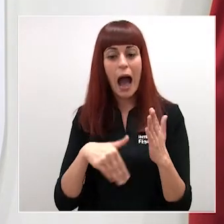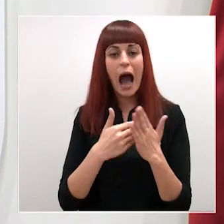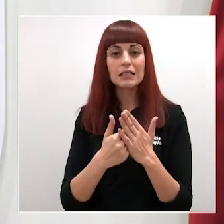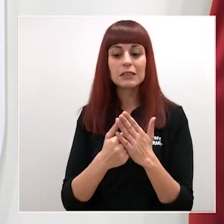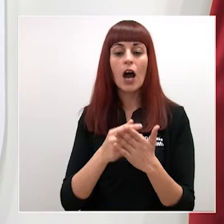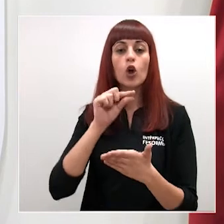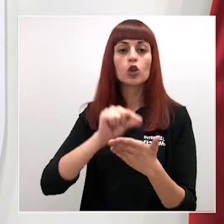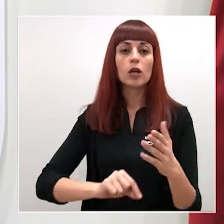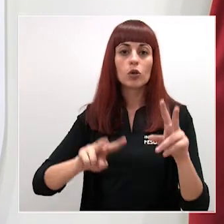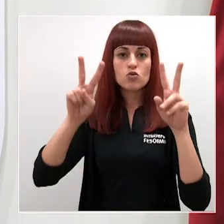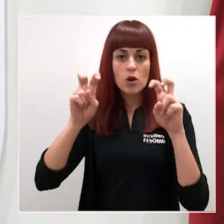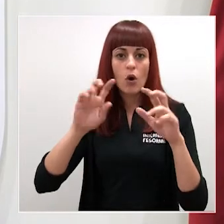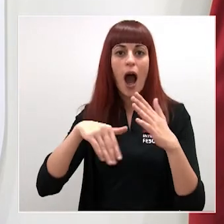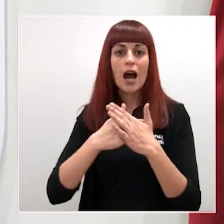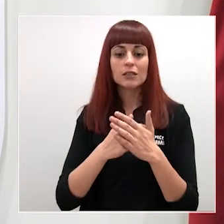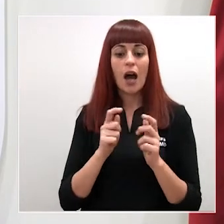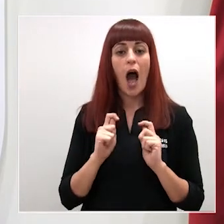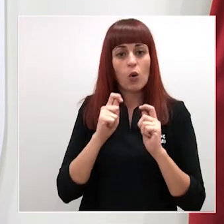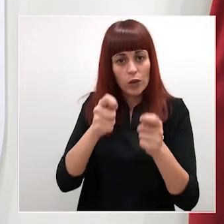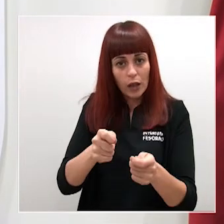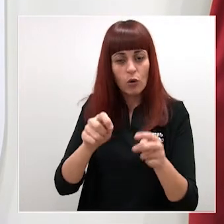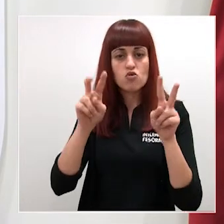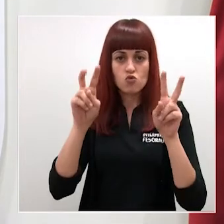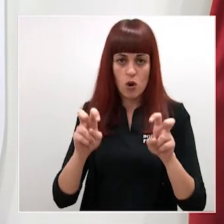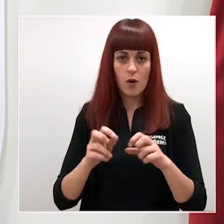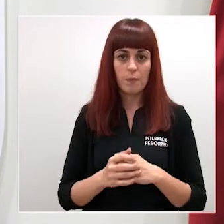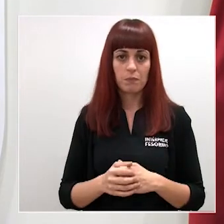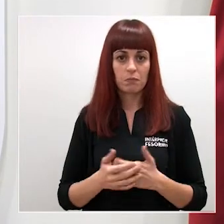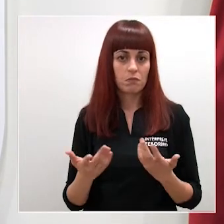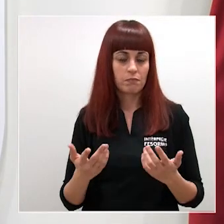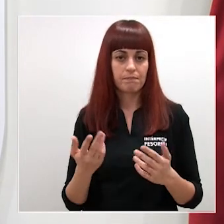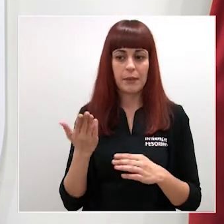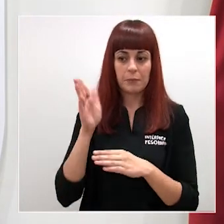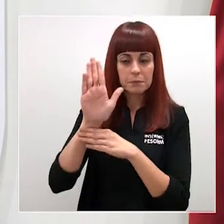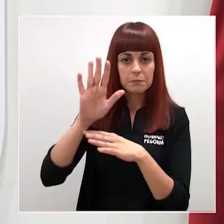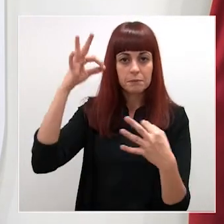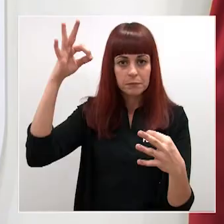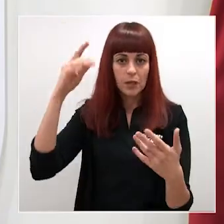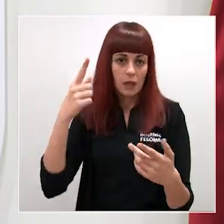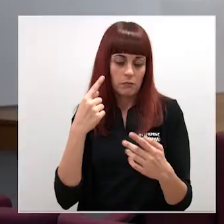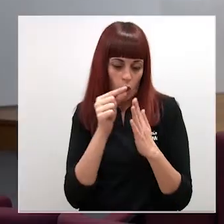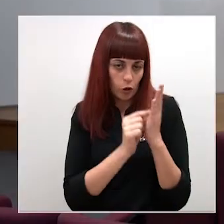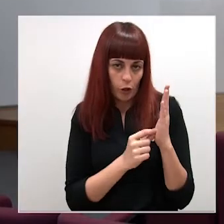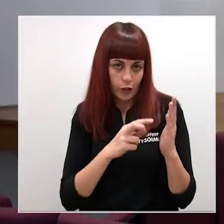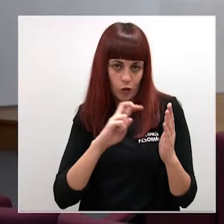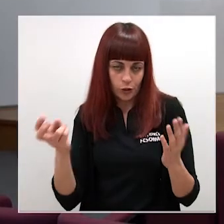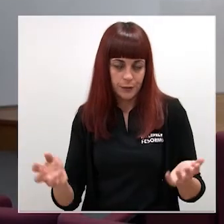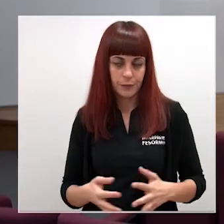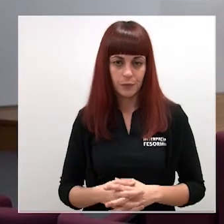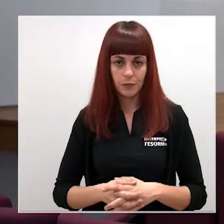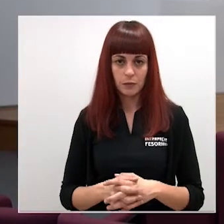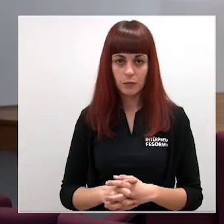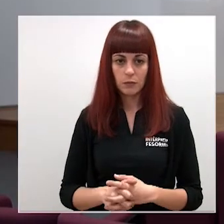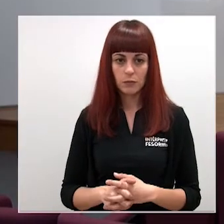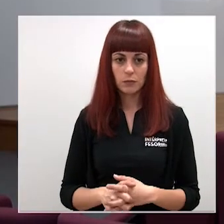adjudicatario cuando haya un nuevo adjudicatario lógicamente pues el pliego y las condiciones serán otras Preguntaba